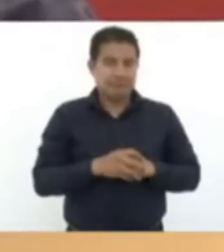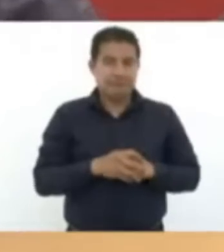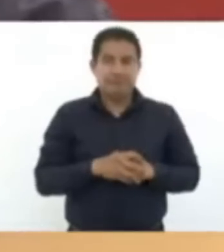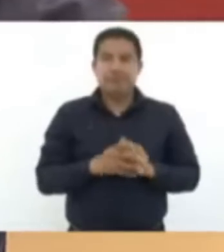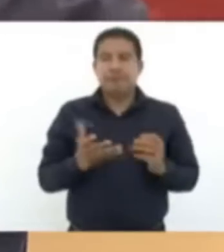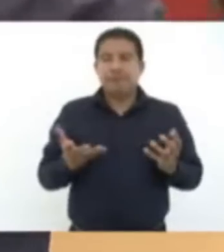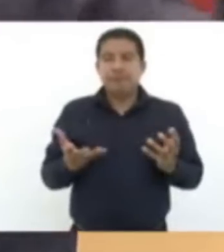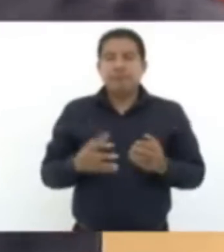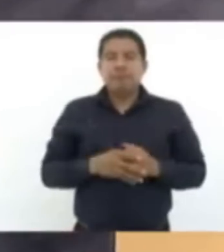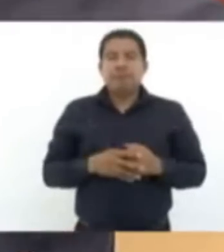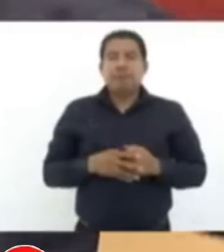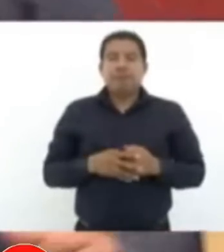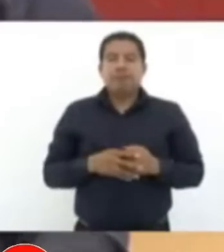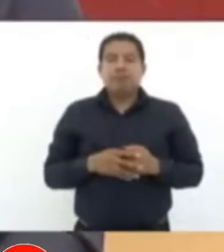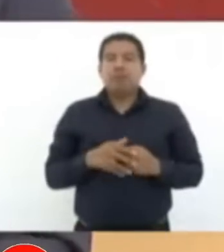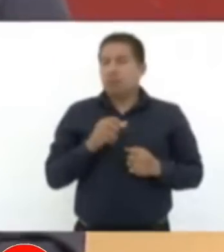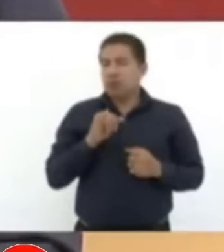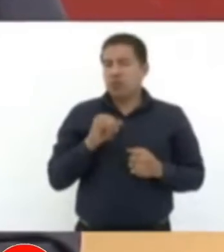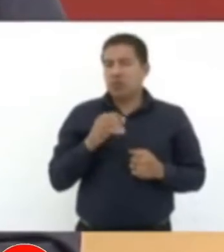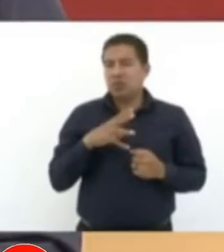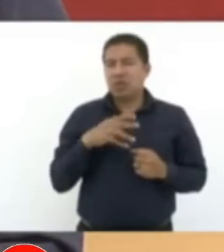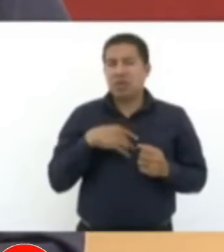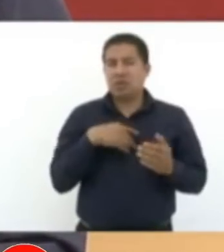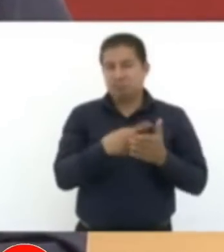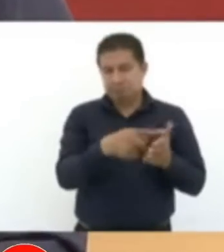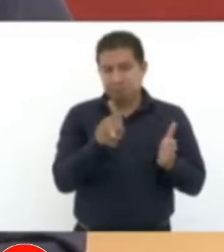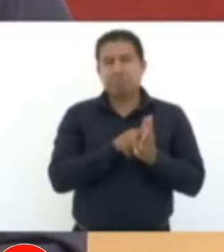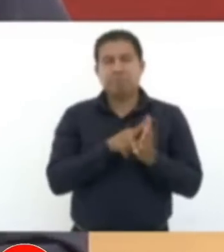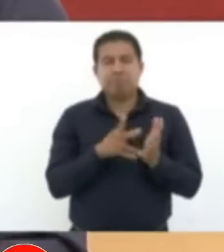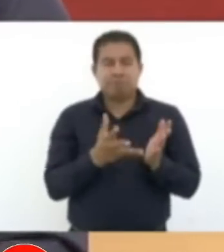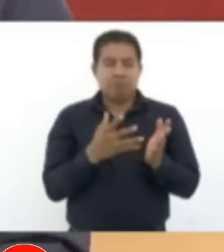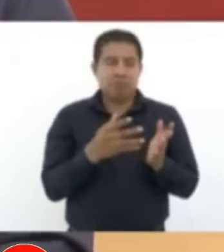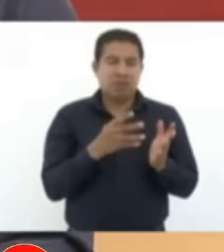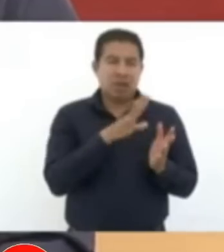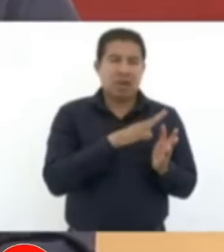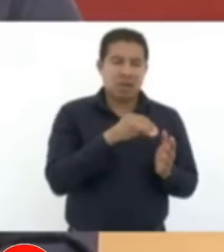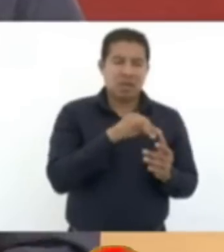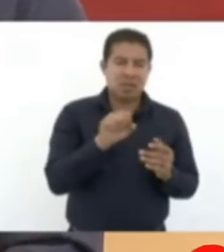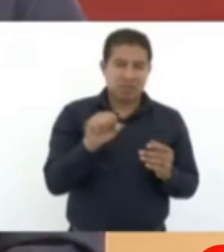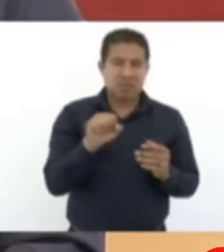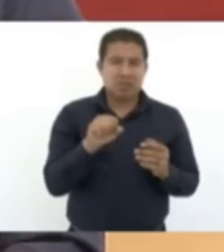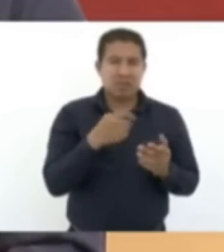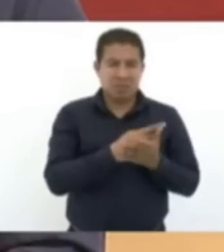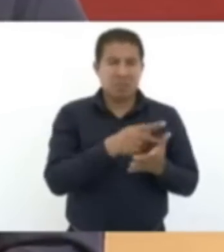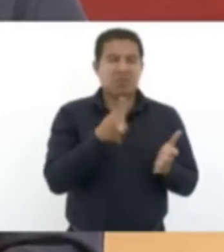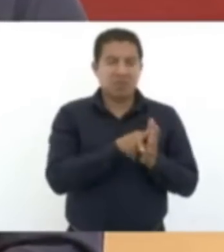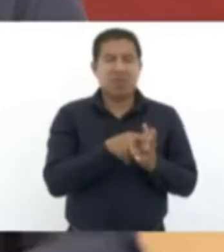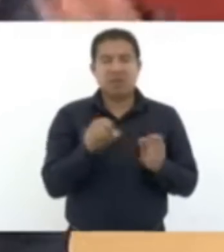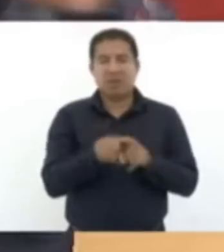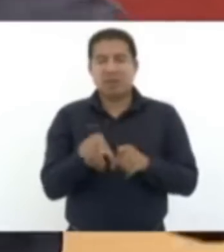Tenemos las plazas en el seguro, en el IMSS, en salud,